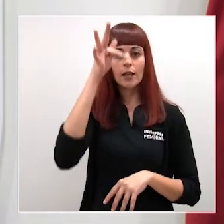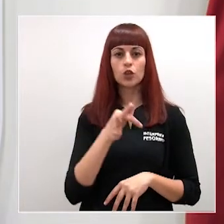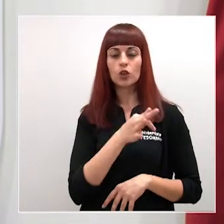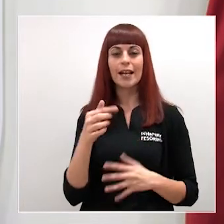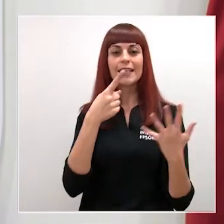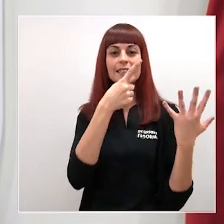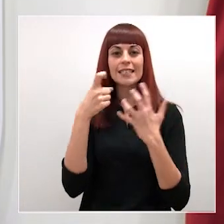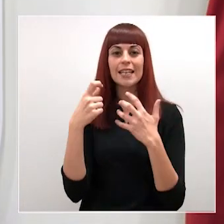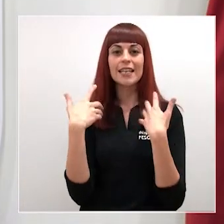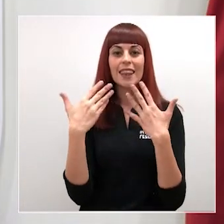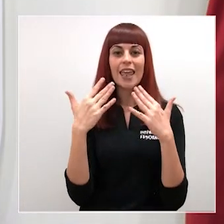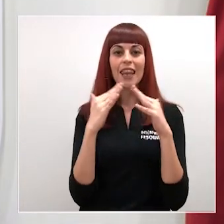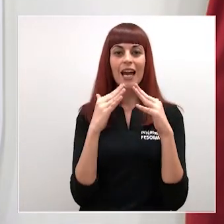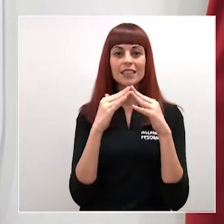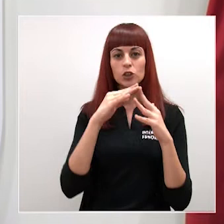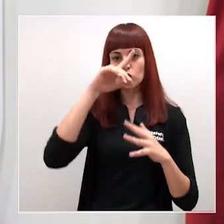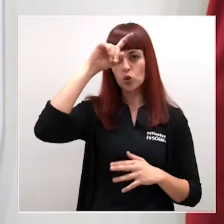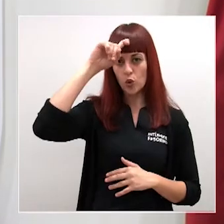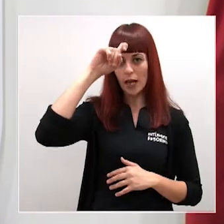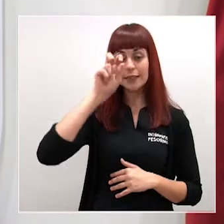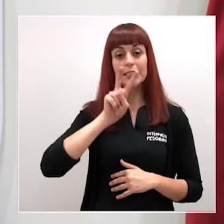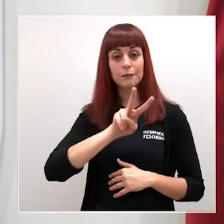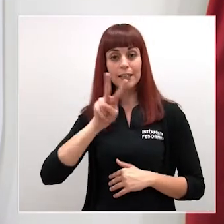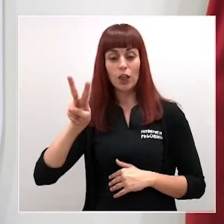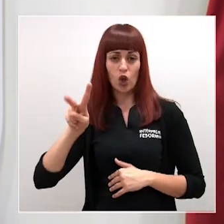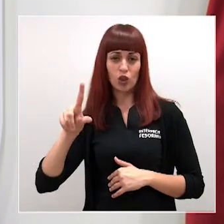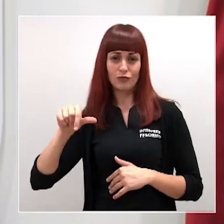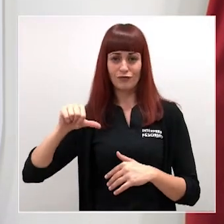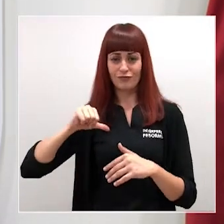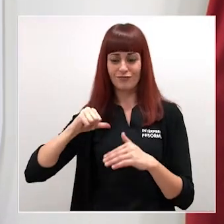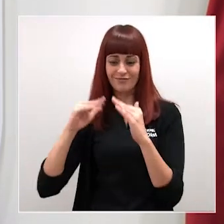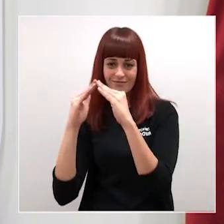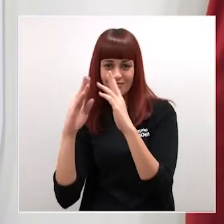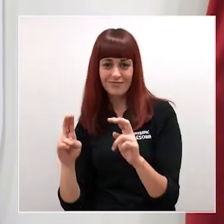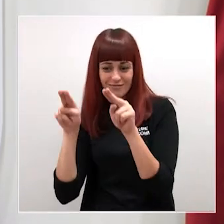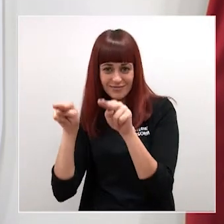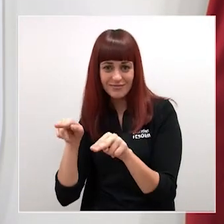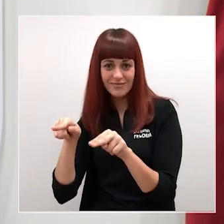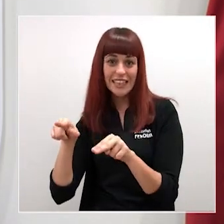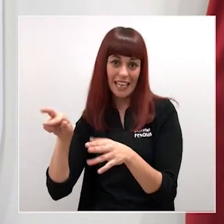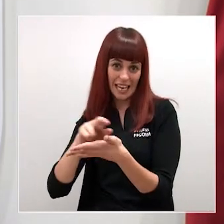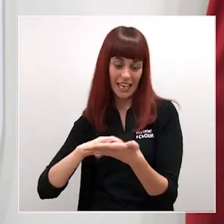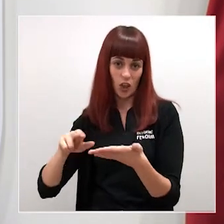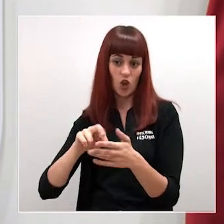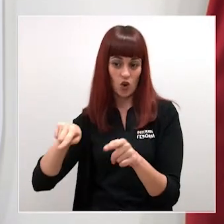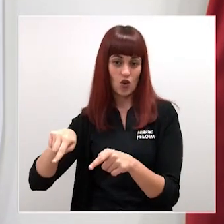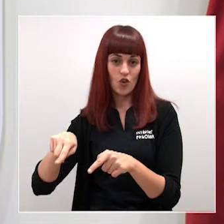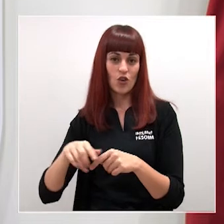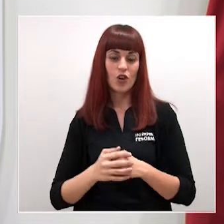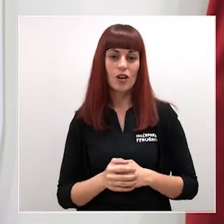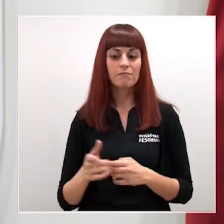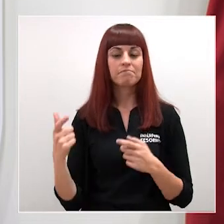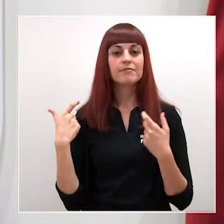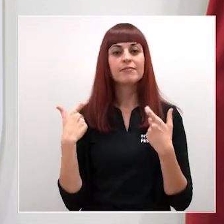610 casas rurales y 22 hospederías de nuestra región y estas últimas estaban clasificadas